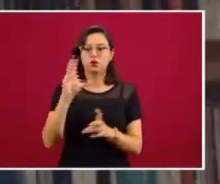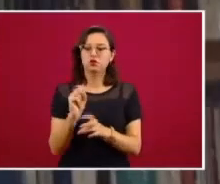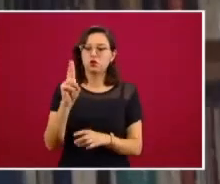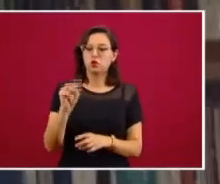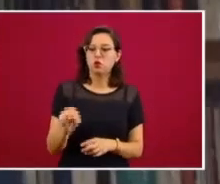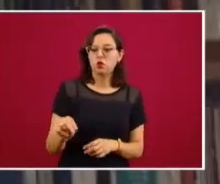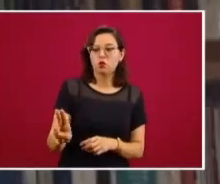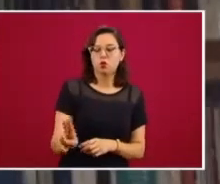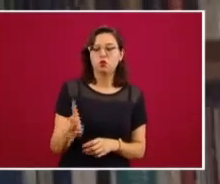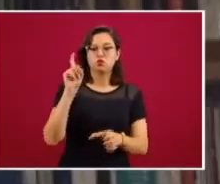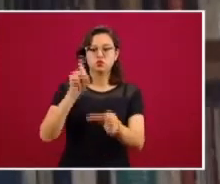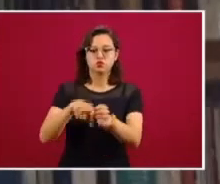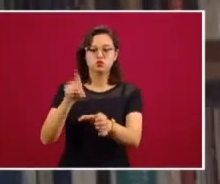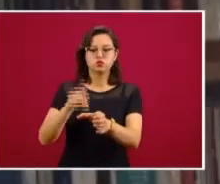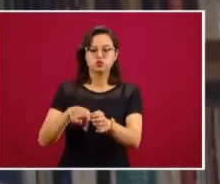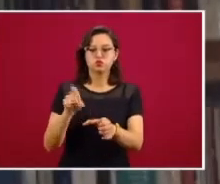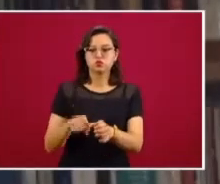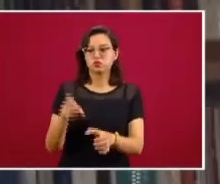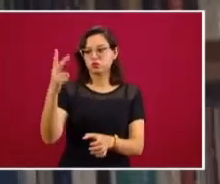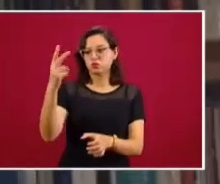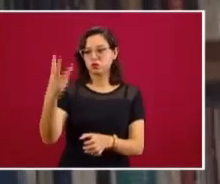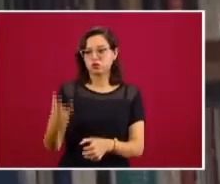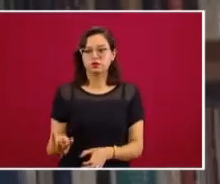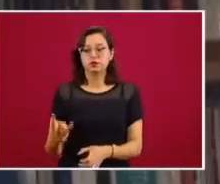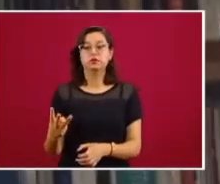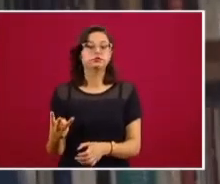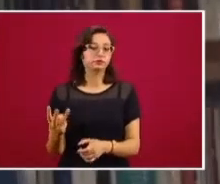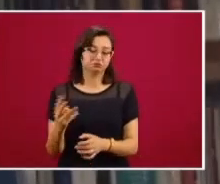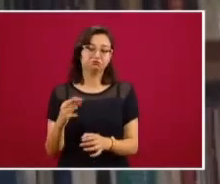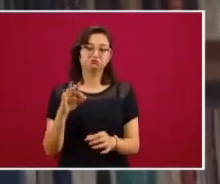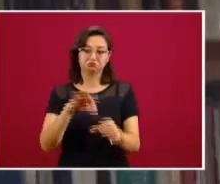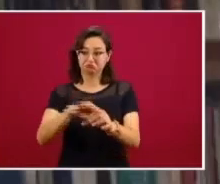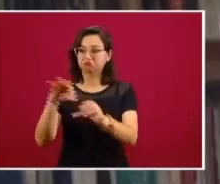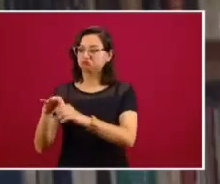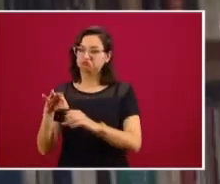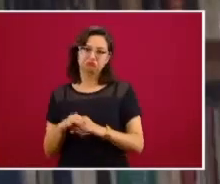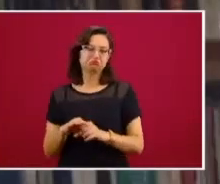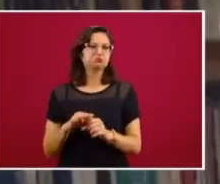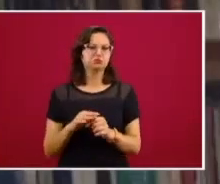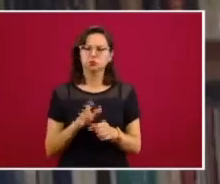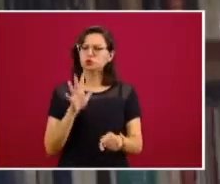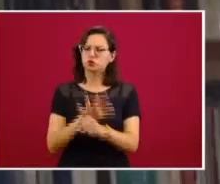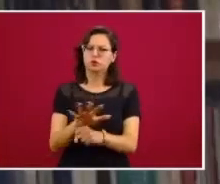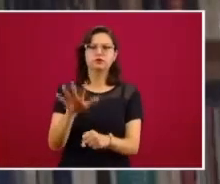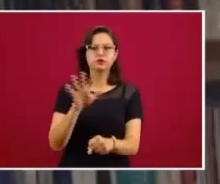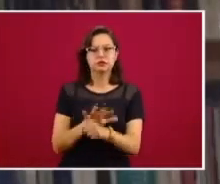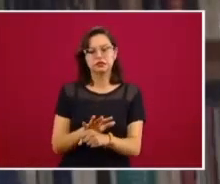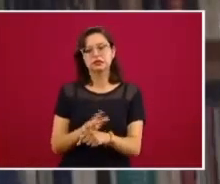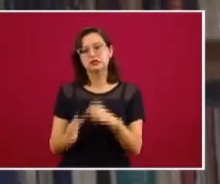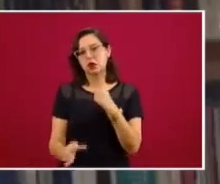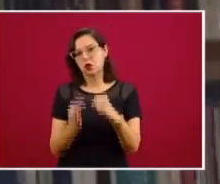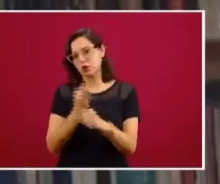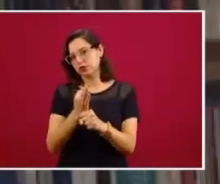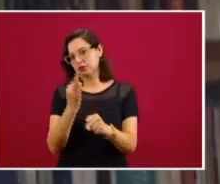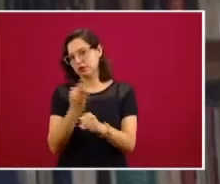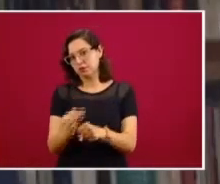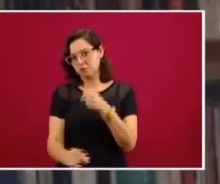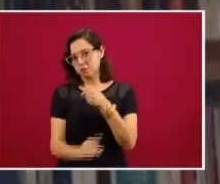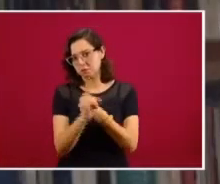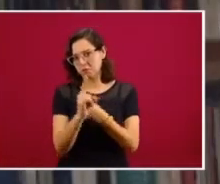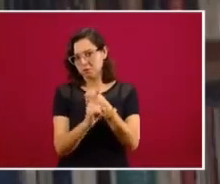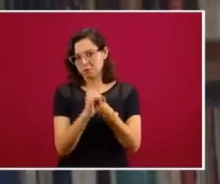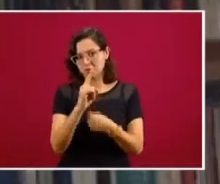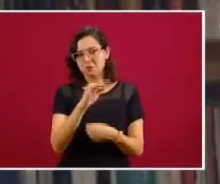ONU, la mayoría calificada, que es lo que se requiere en situaciones complejas como la que vivimos,